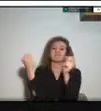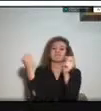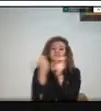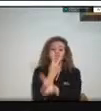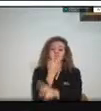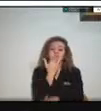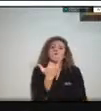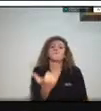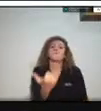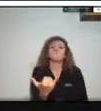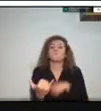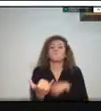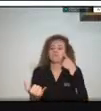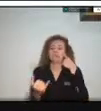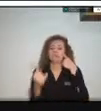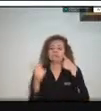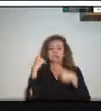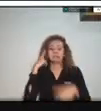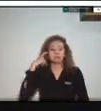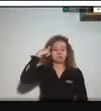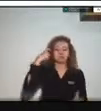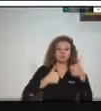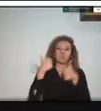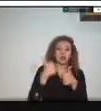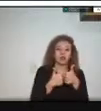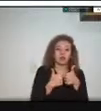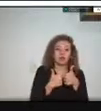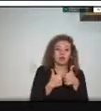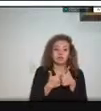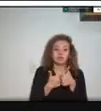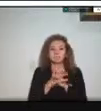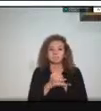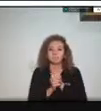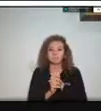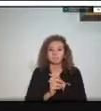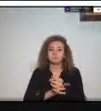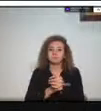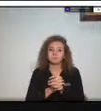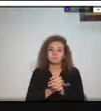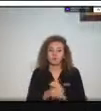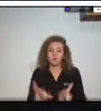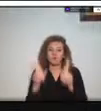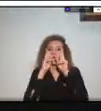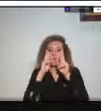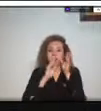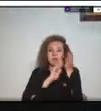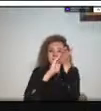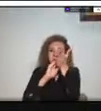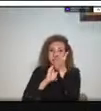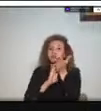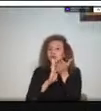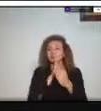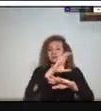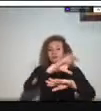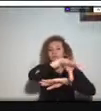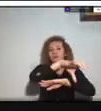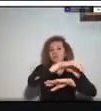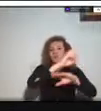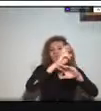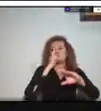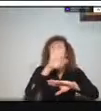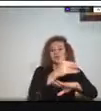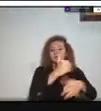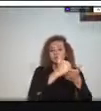y el que queremos pues obviamente superar con ayuda de la unidad nacional es precisamente poder eso tener una articulación muy fuerte muy